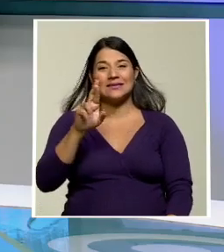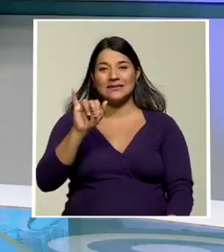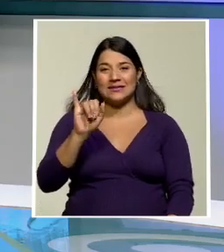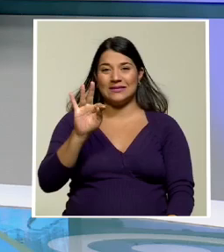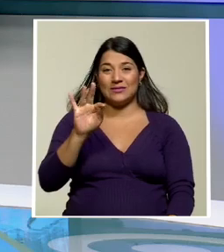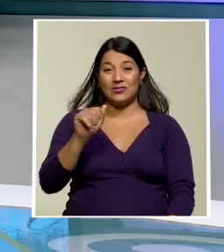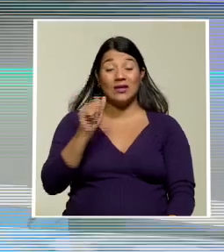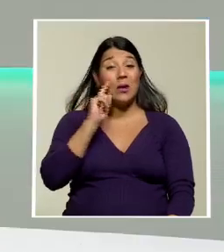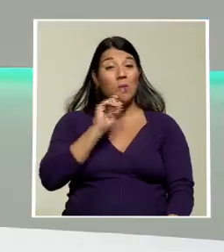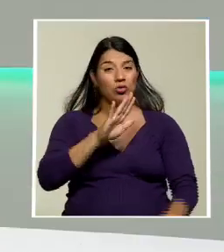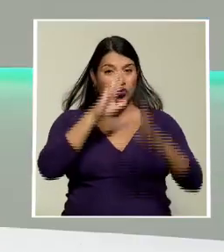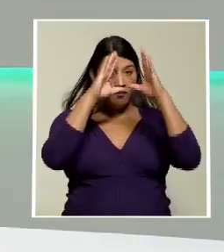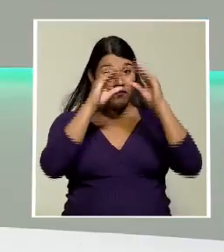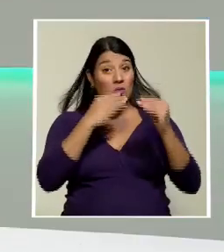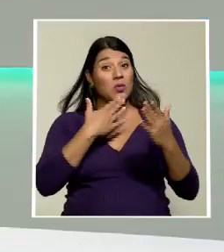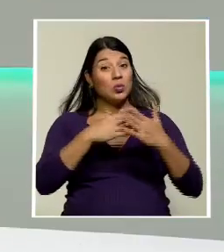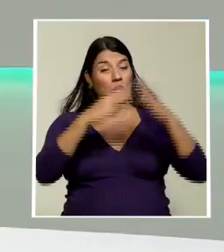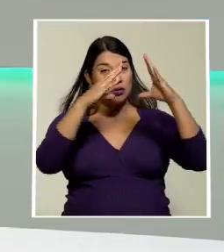información. Muy buenas noches.